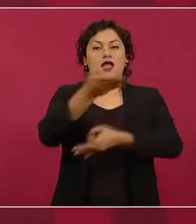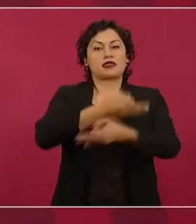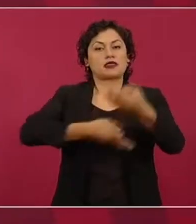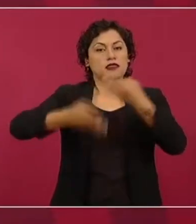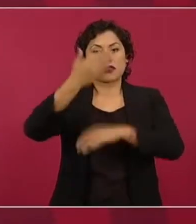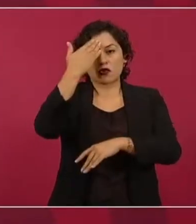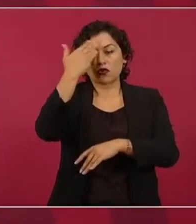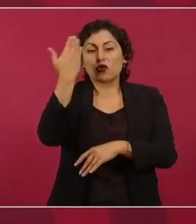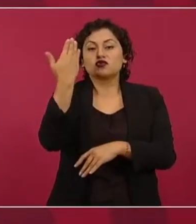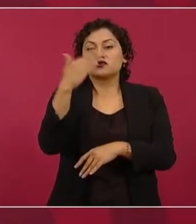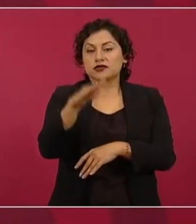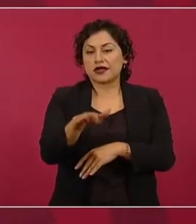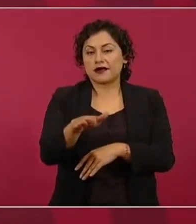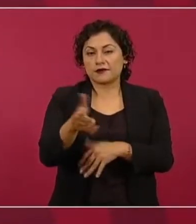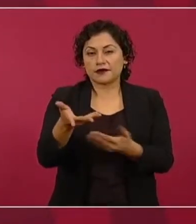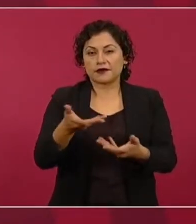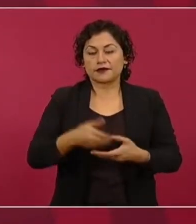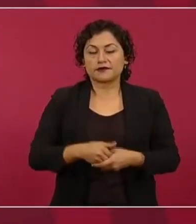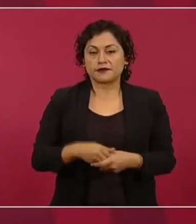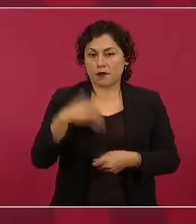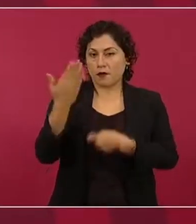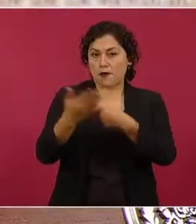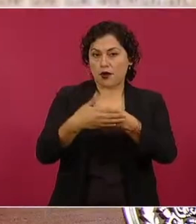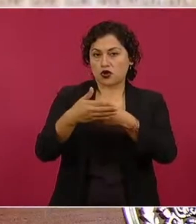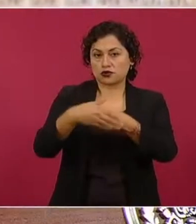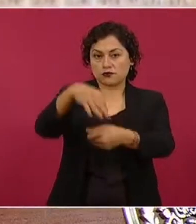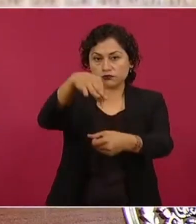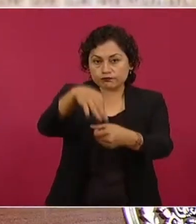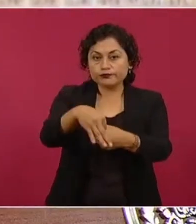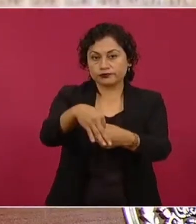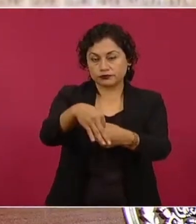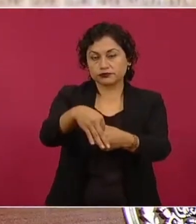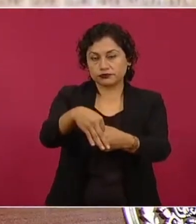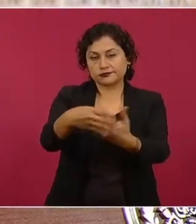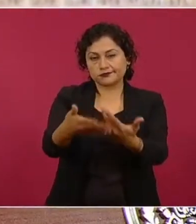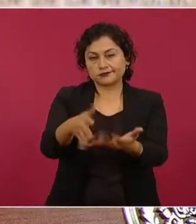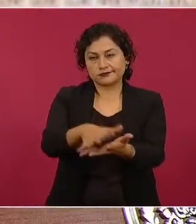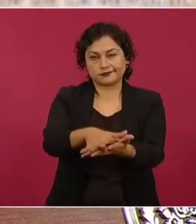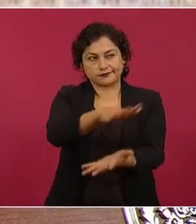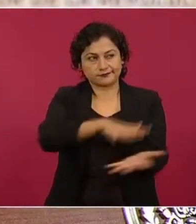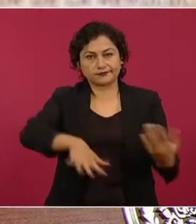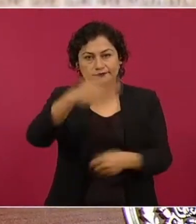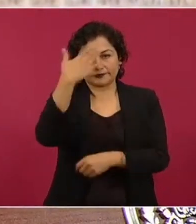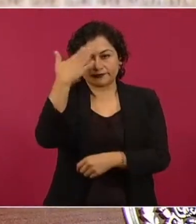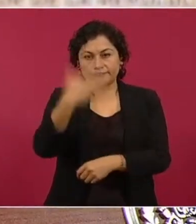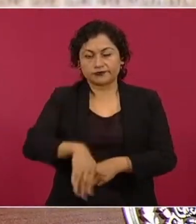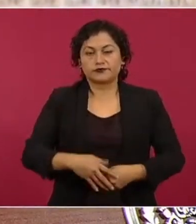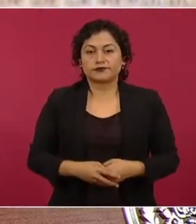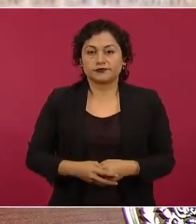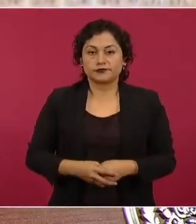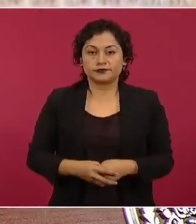una consulta o la mayoría y